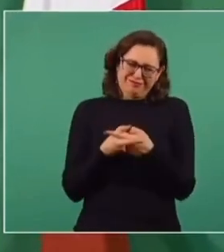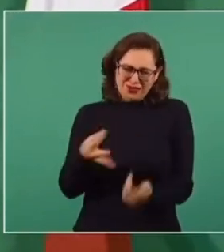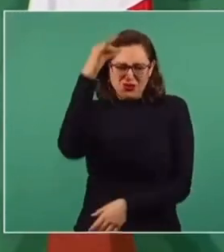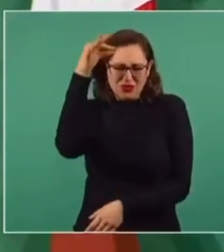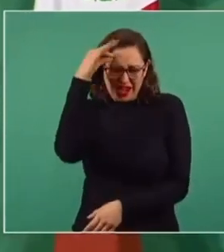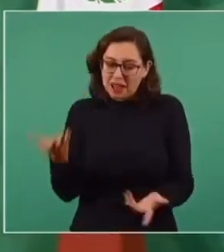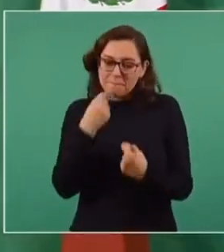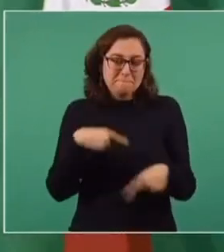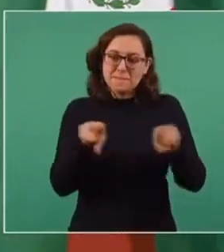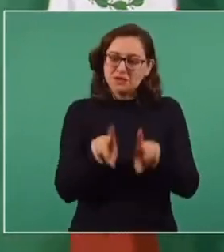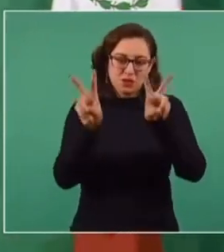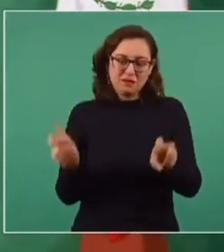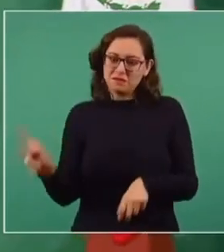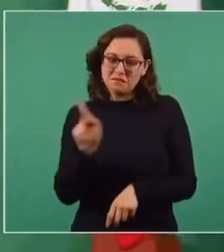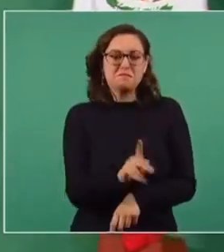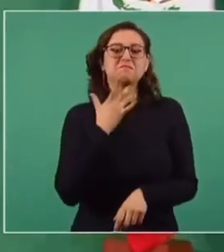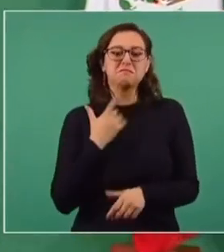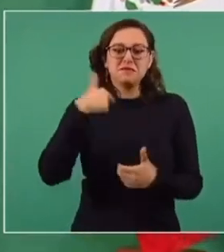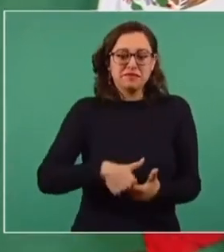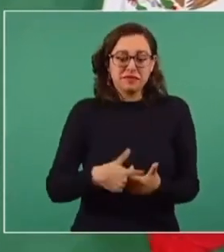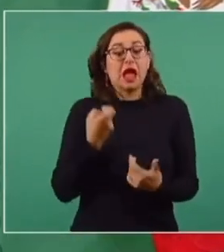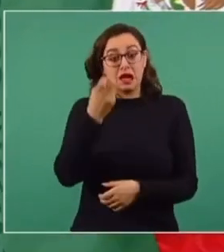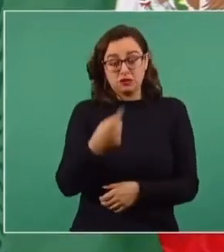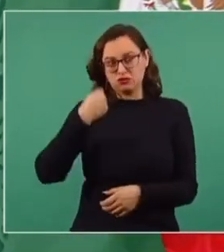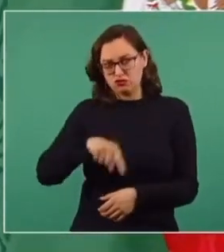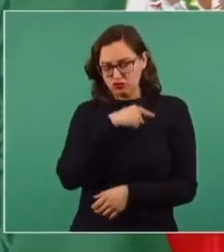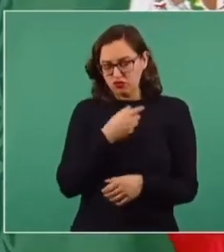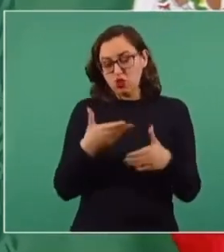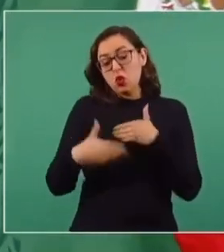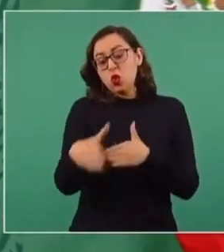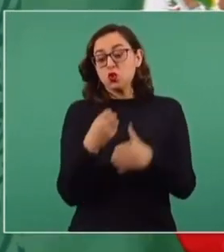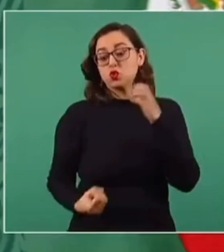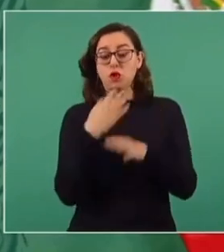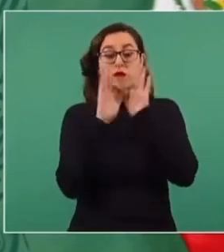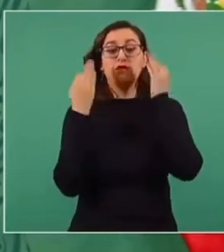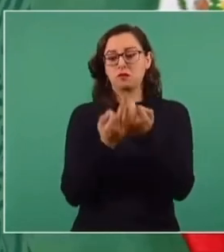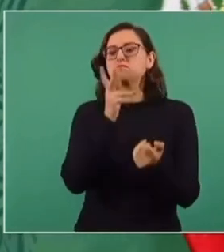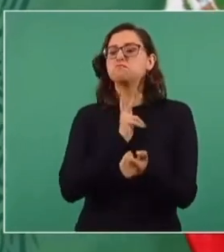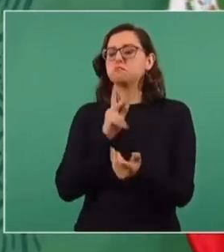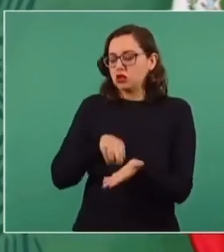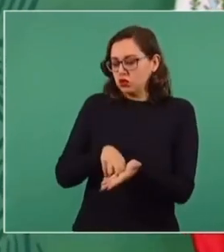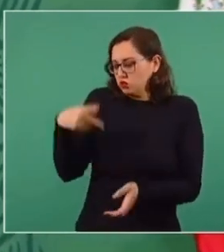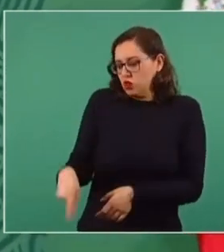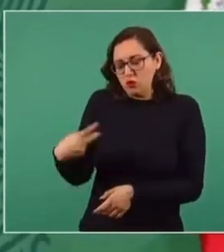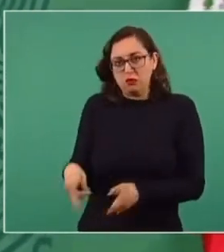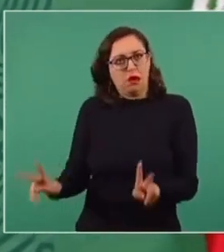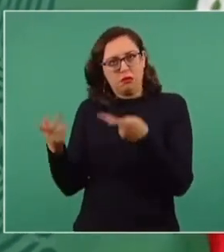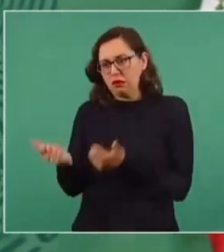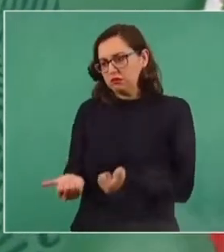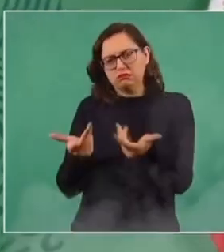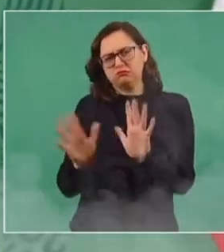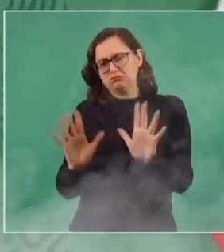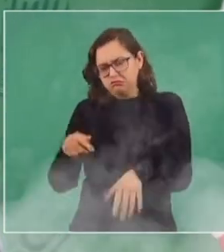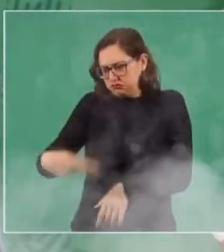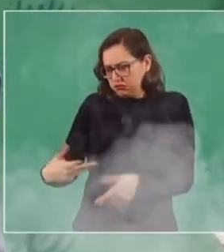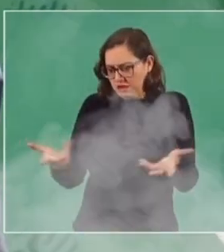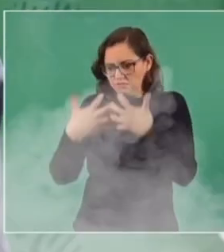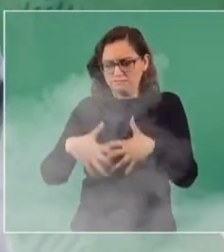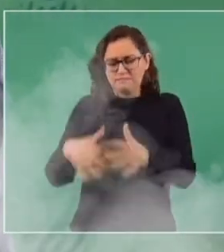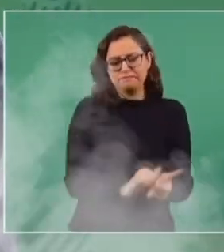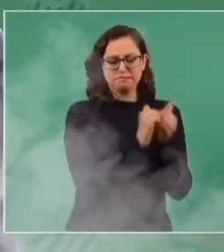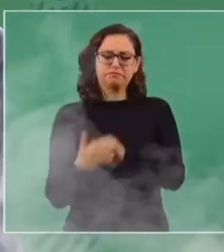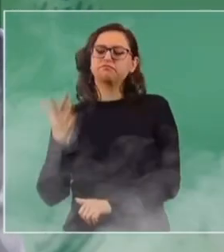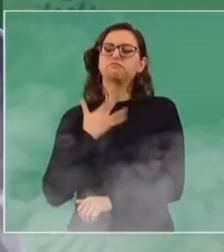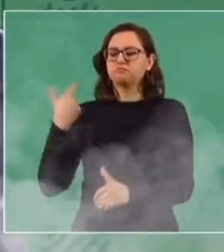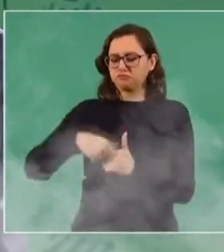para el mercado interno. No vamos a estar apostando a vender materia prima, sino vamos a procesar toda la materia prima en nuestro país. Por eso se está también